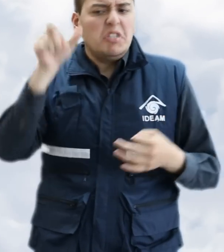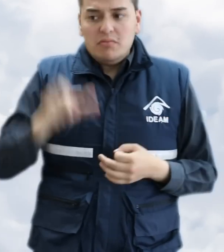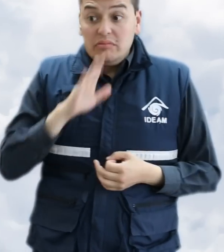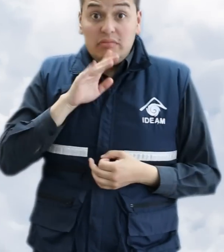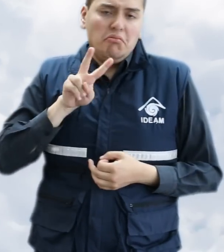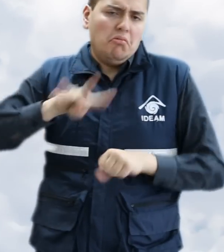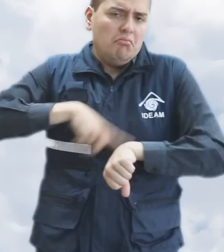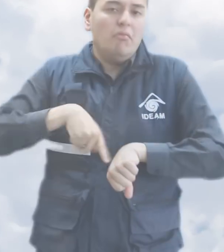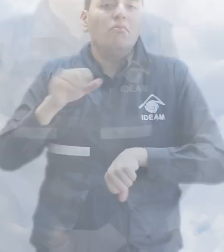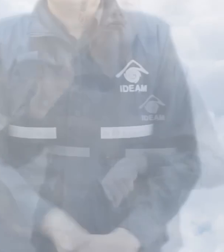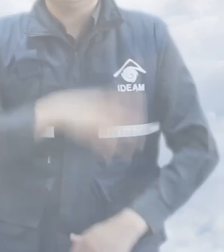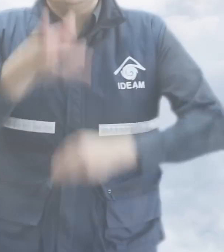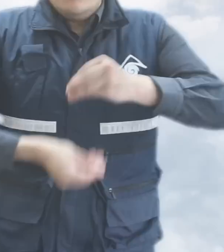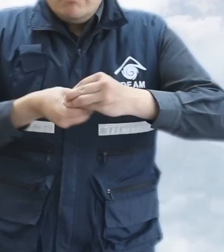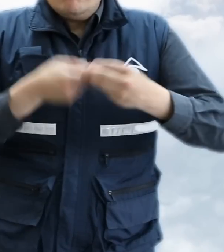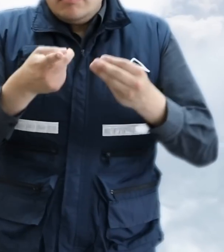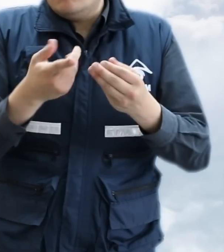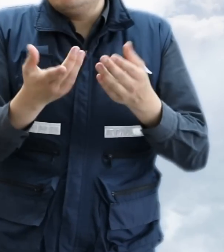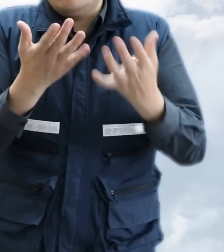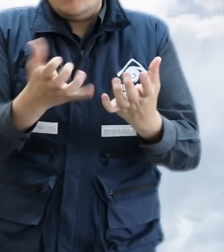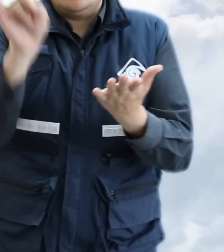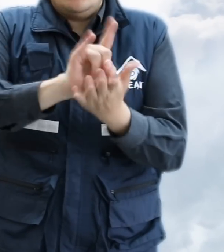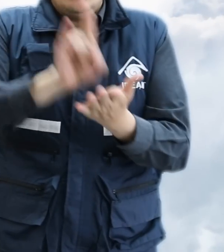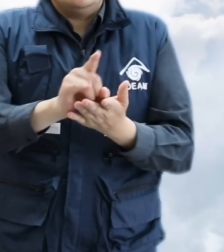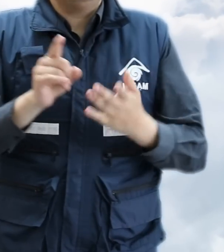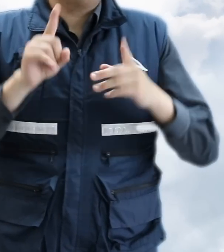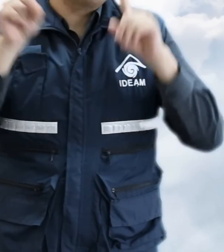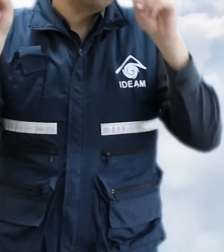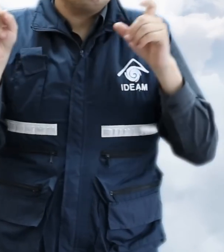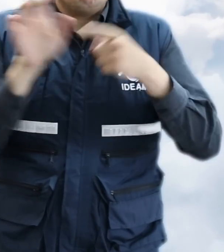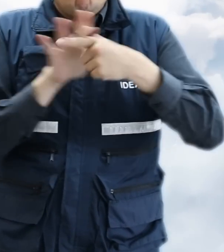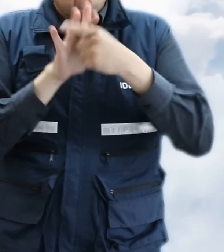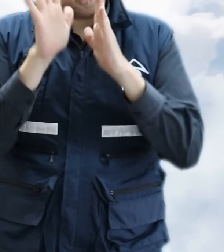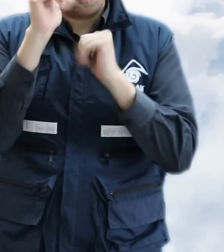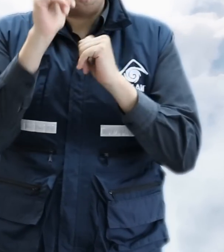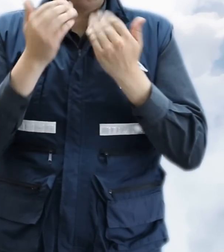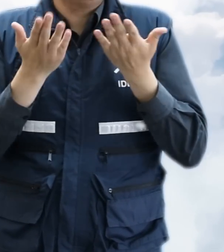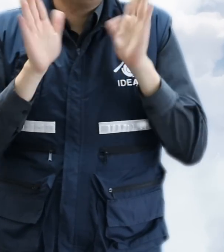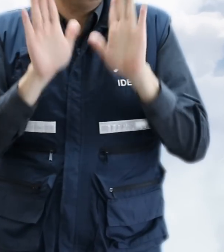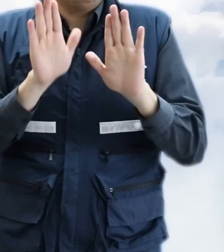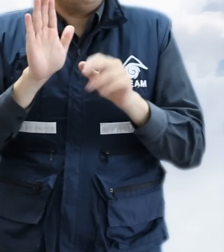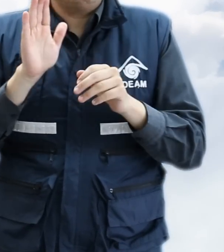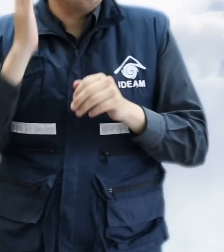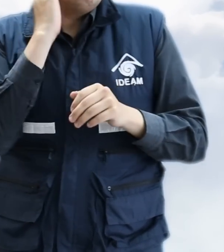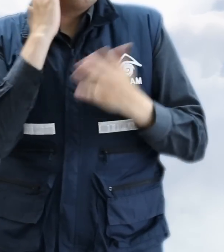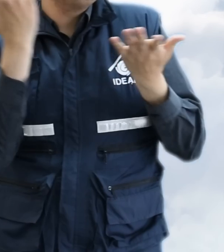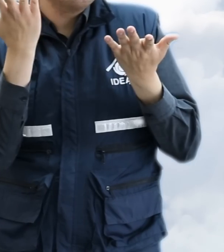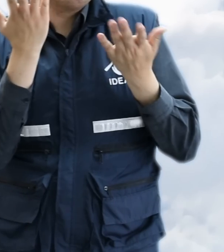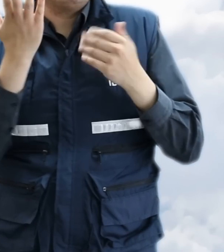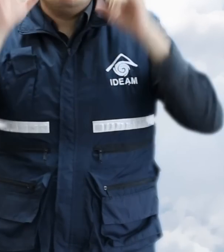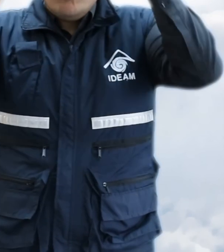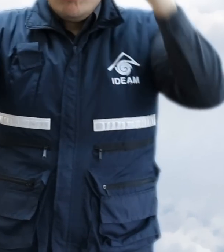que se encuentran en pantalla. Adicionalmente te invitamos a descargar nuestra aplicación Mi Pronóstico disponible para dispositivos